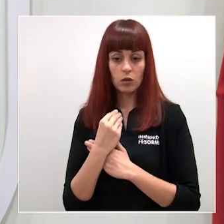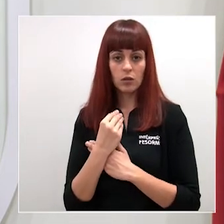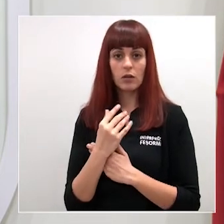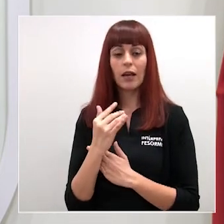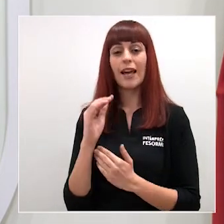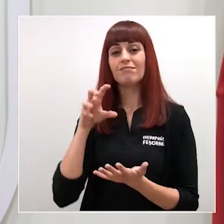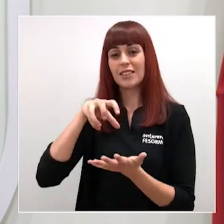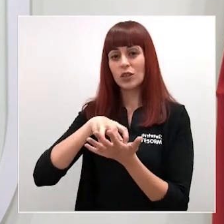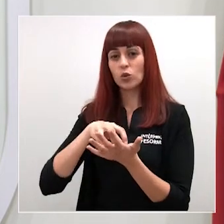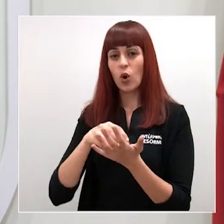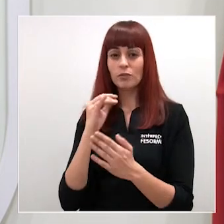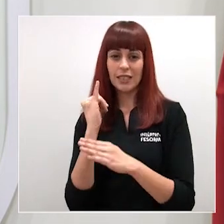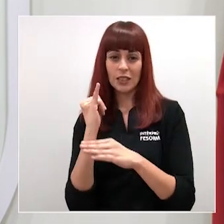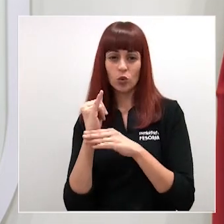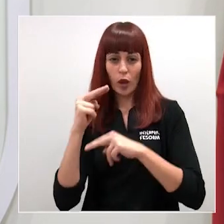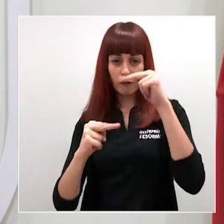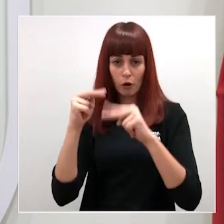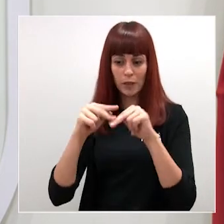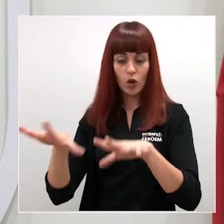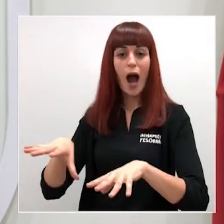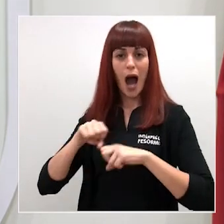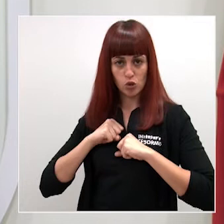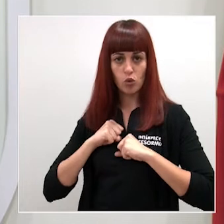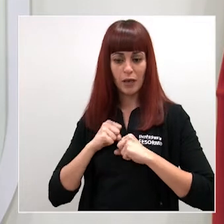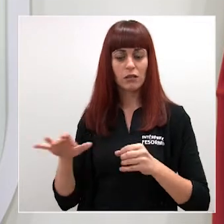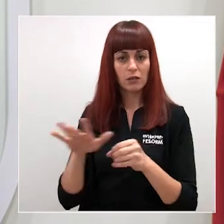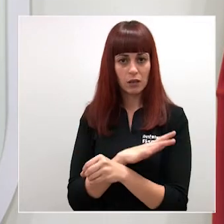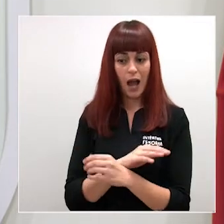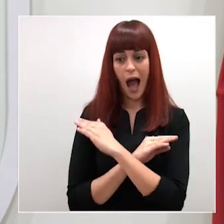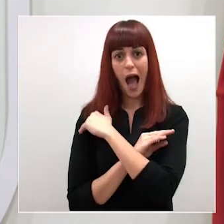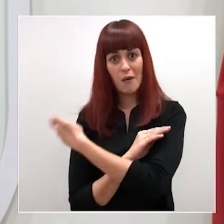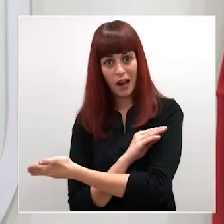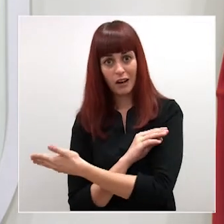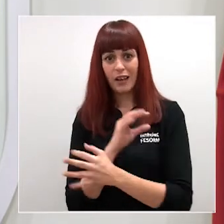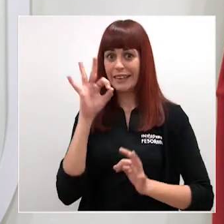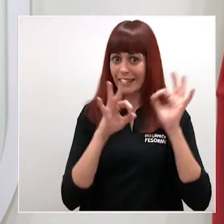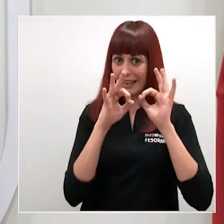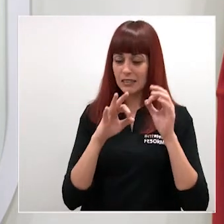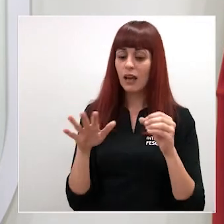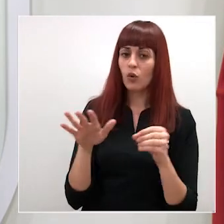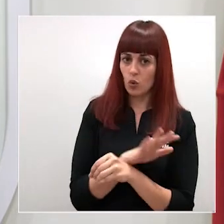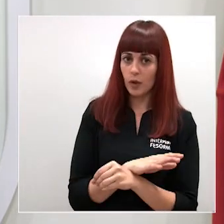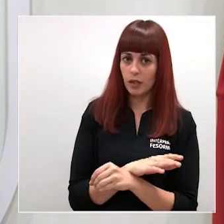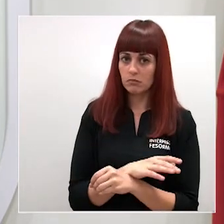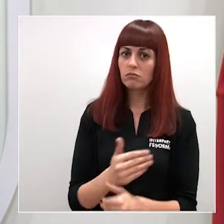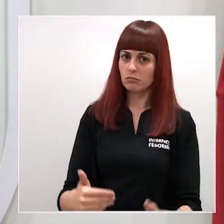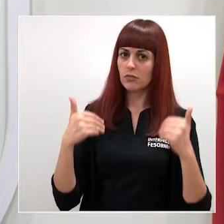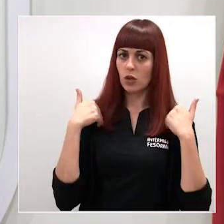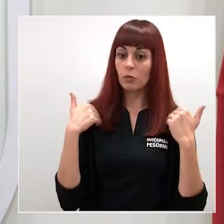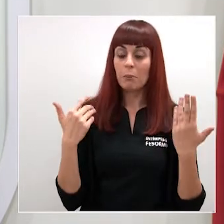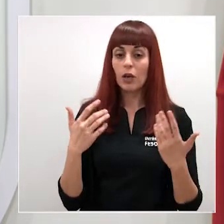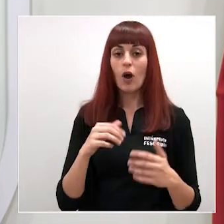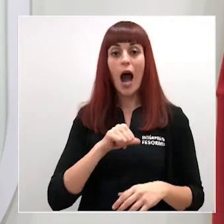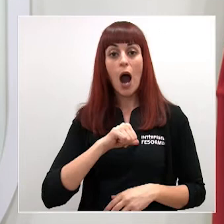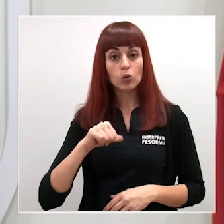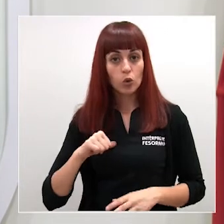info actualmente se está haciendo cargo de ese coste del aval y ese coste del interés pero lo que vamos a hacer es para aquellos